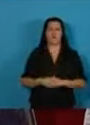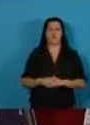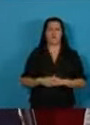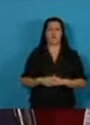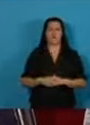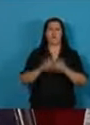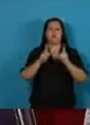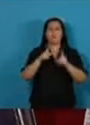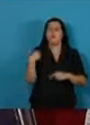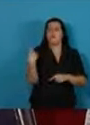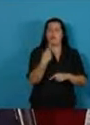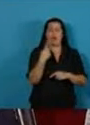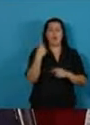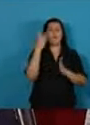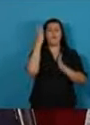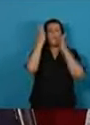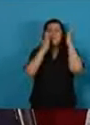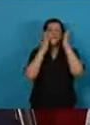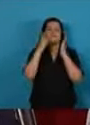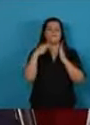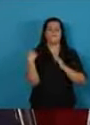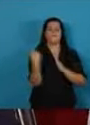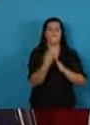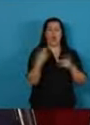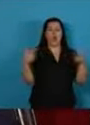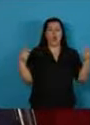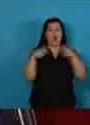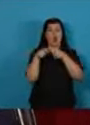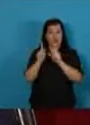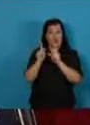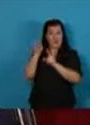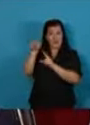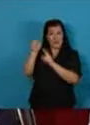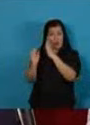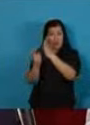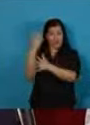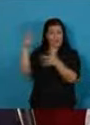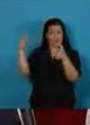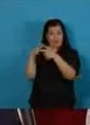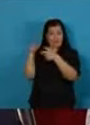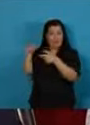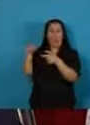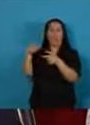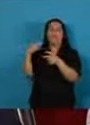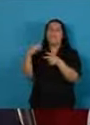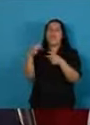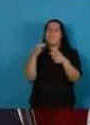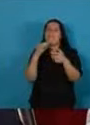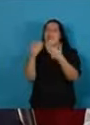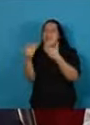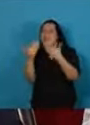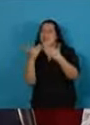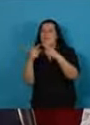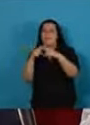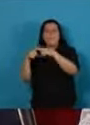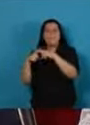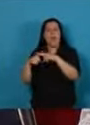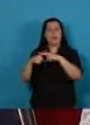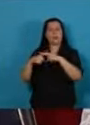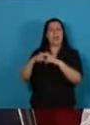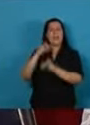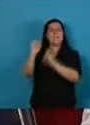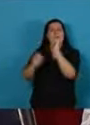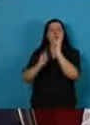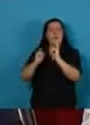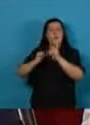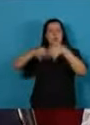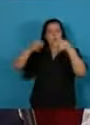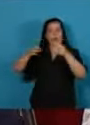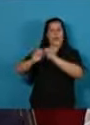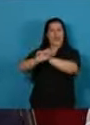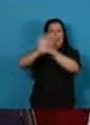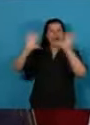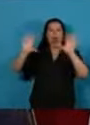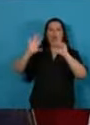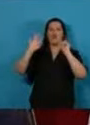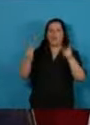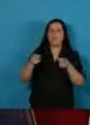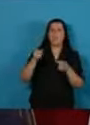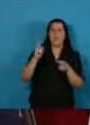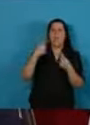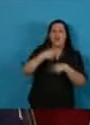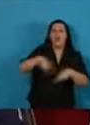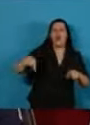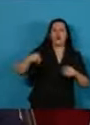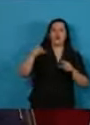Aspiramos que desde este Consejo se hablan debates informados, con evidencia científica, con participación